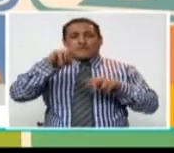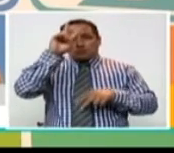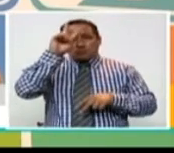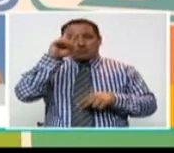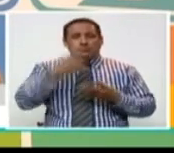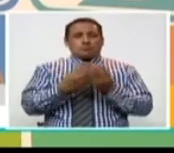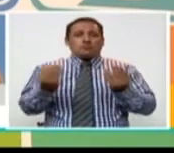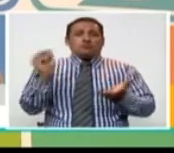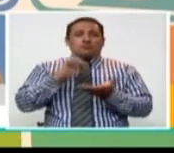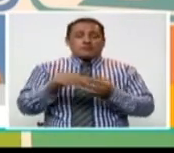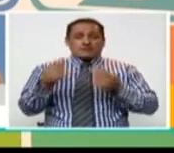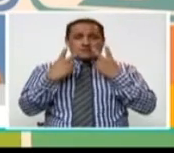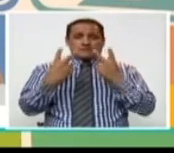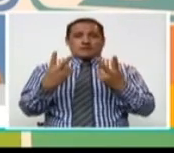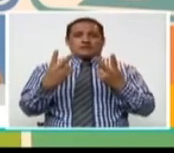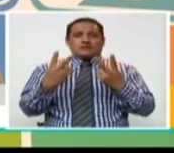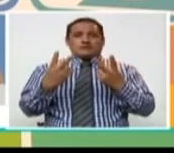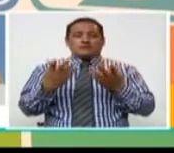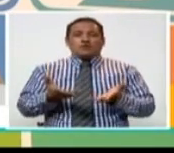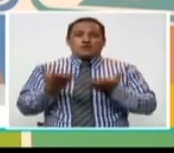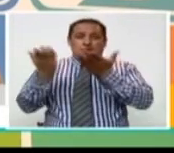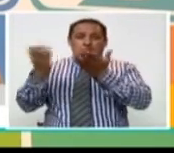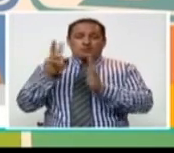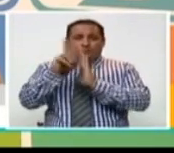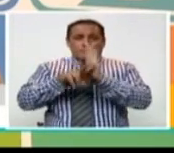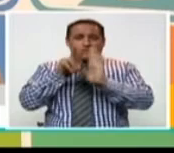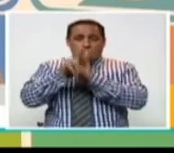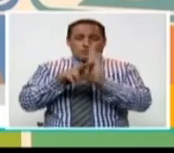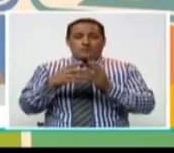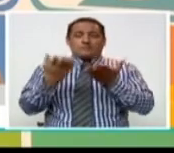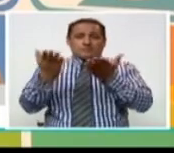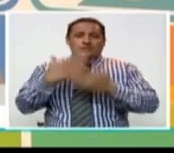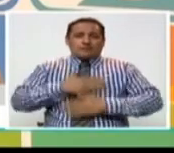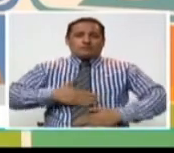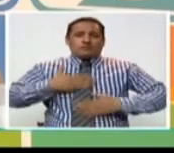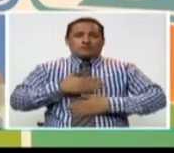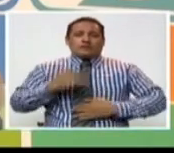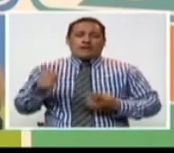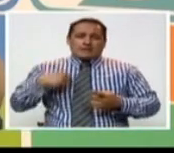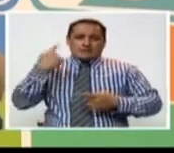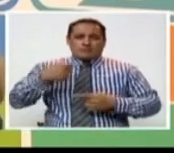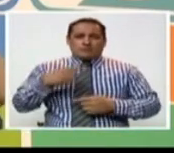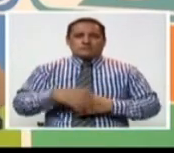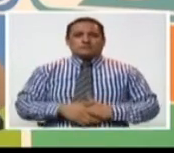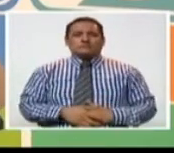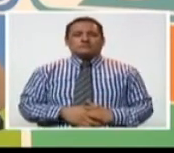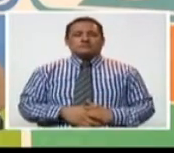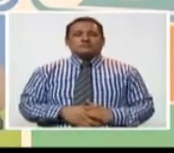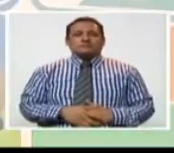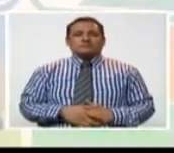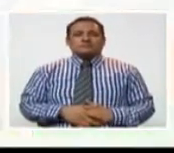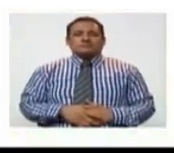por TV Perú, mucho más que ver. Los dejamos con un video, así que disfrútenlo y hasta la próxima.